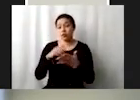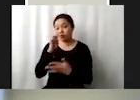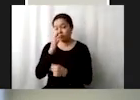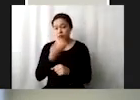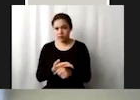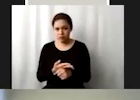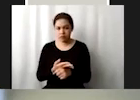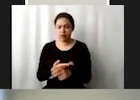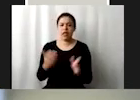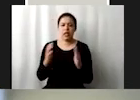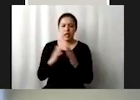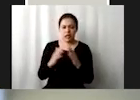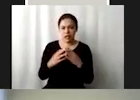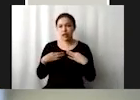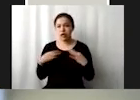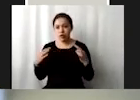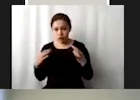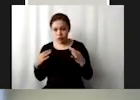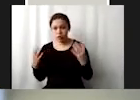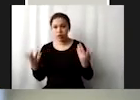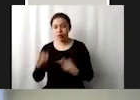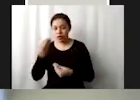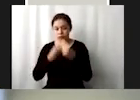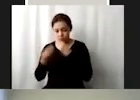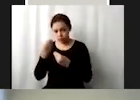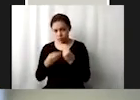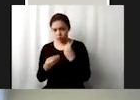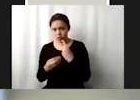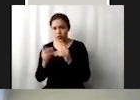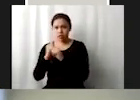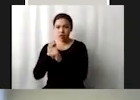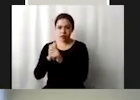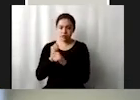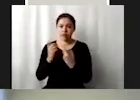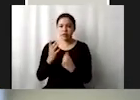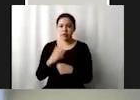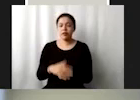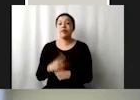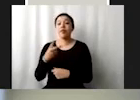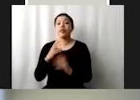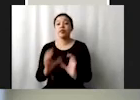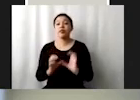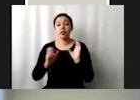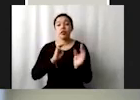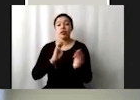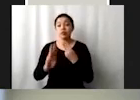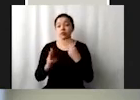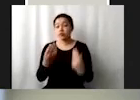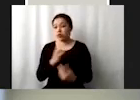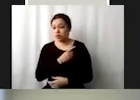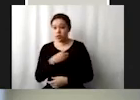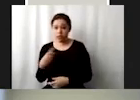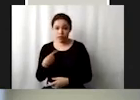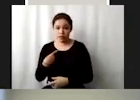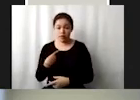vivienda en nuestra ropa en nuestra alimentación o en nuestros medios de transporte tenemos que cuidar el planeta cuidar la casa común como